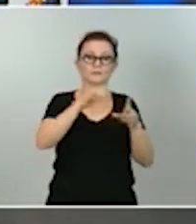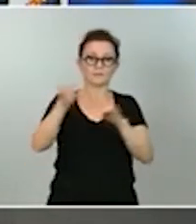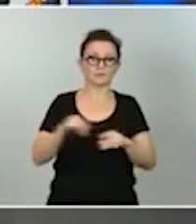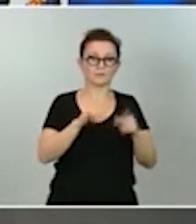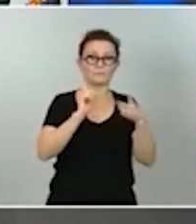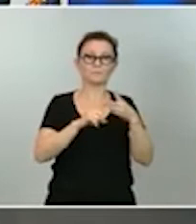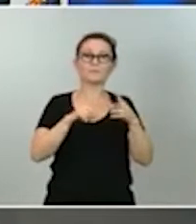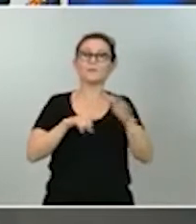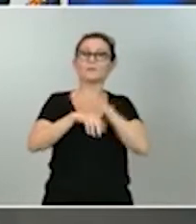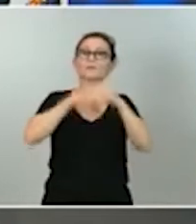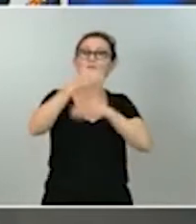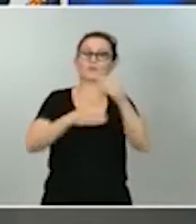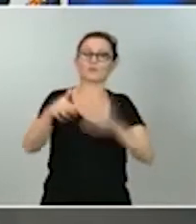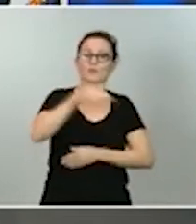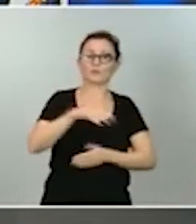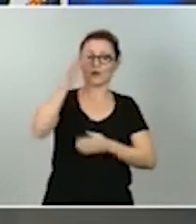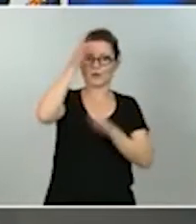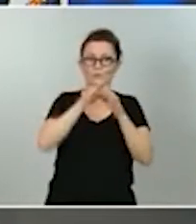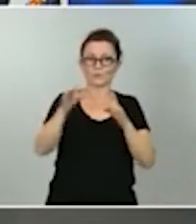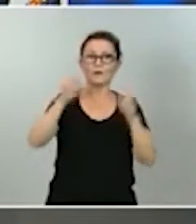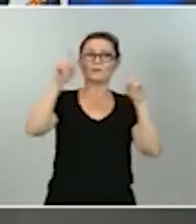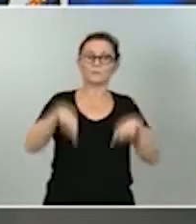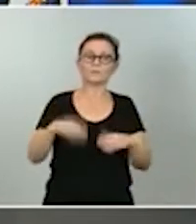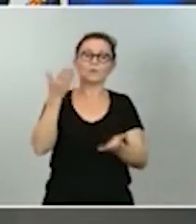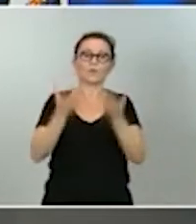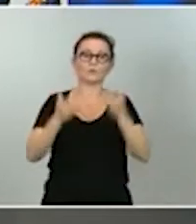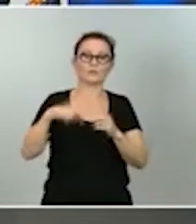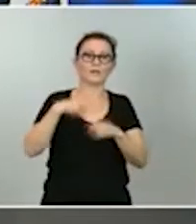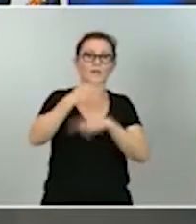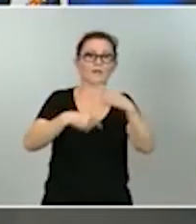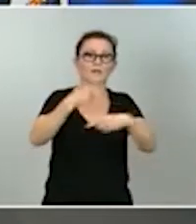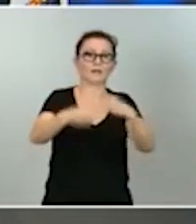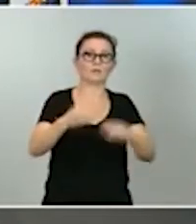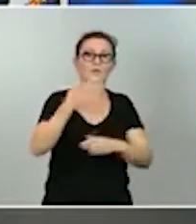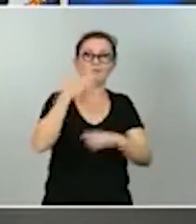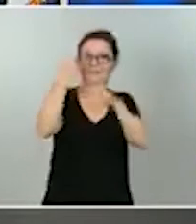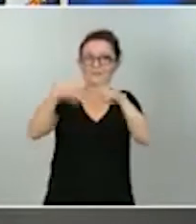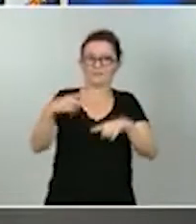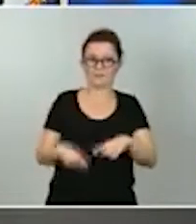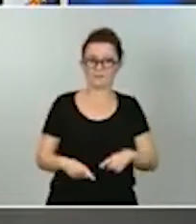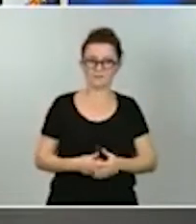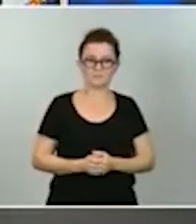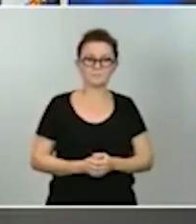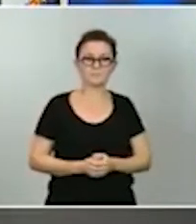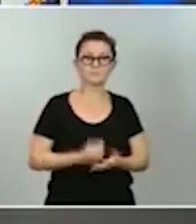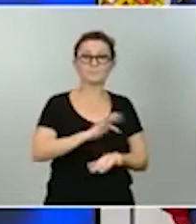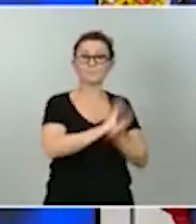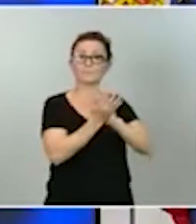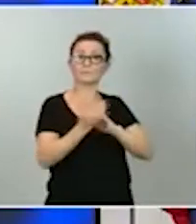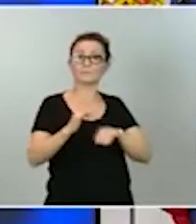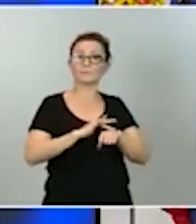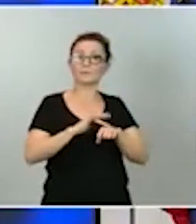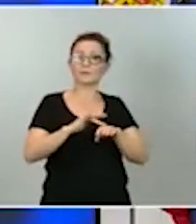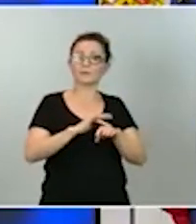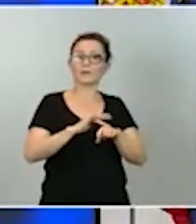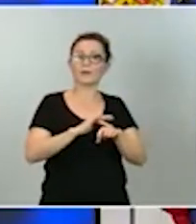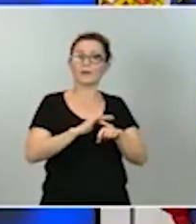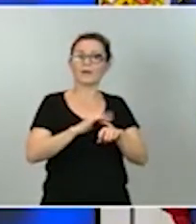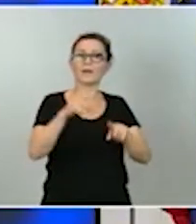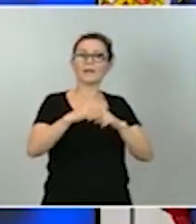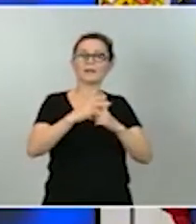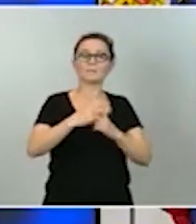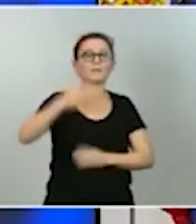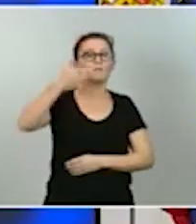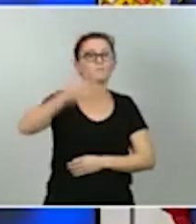medio rural y la justicia intergeneracional la transformación digital será una herramienta indispensable para